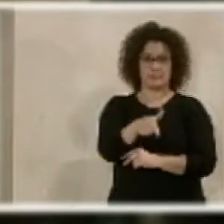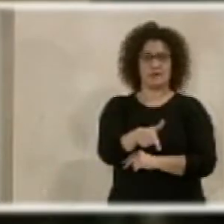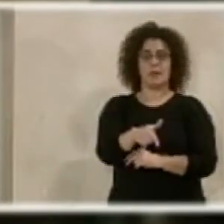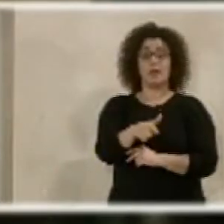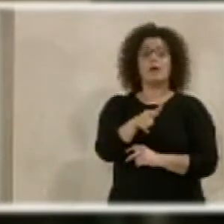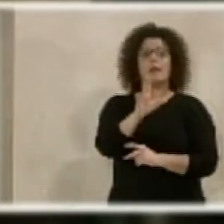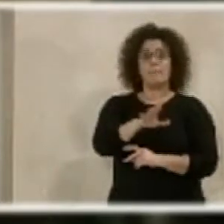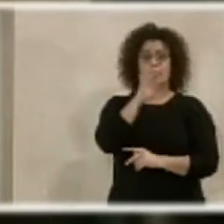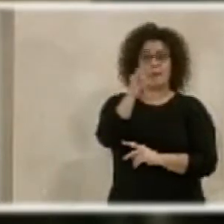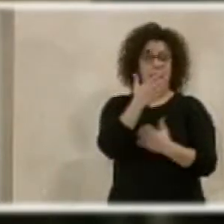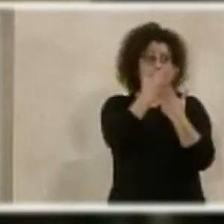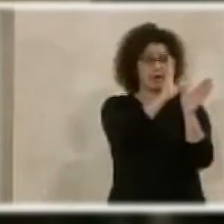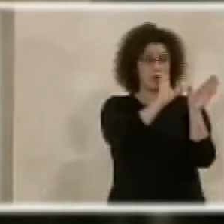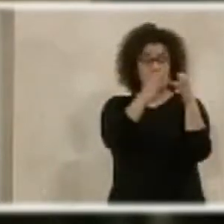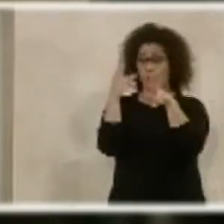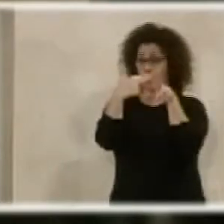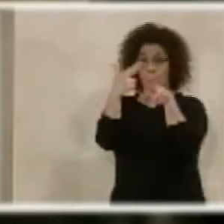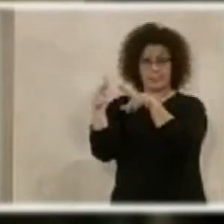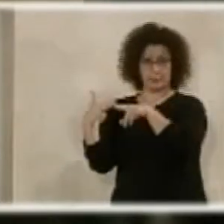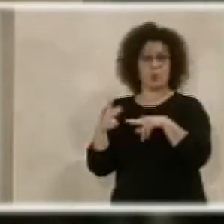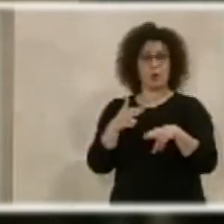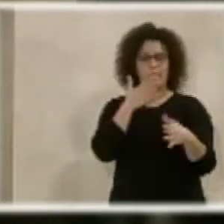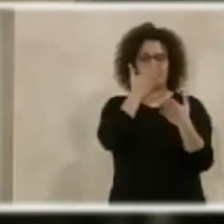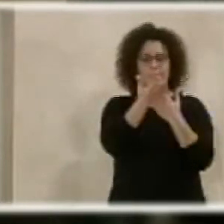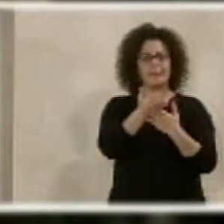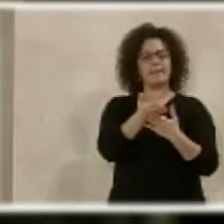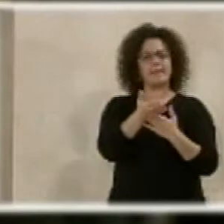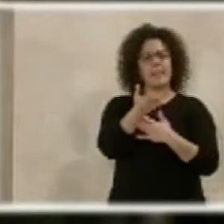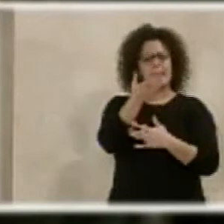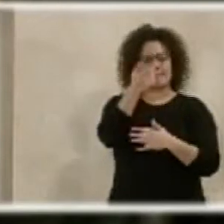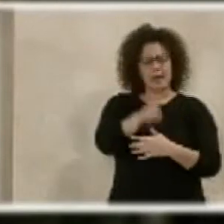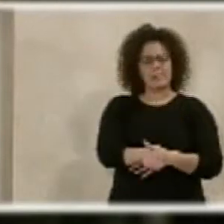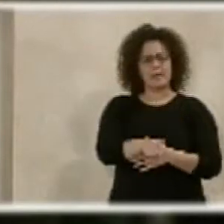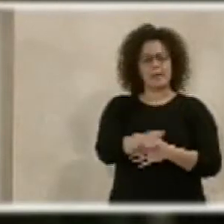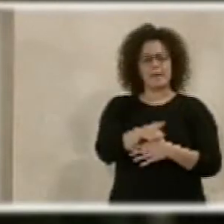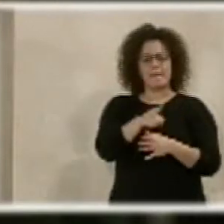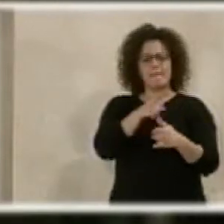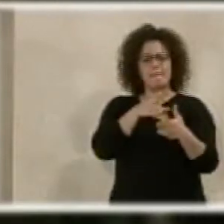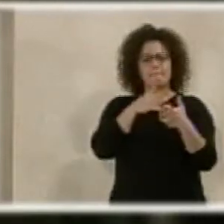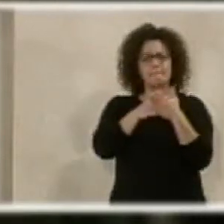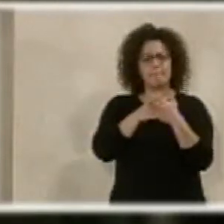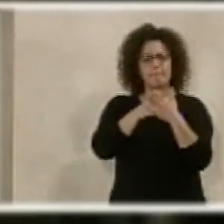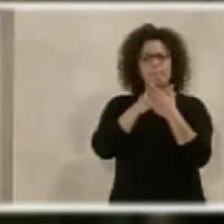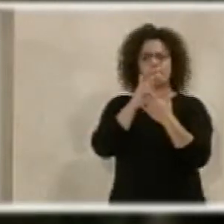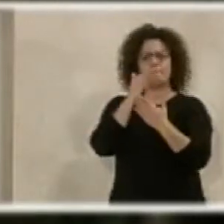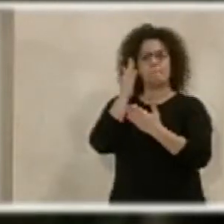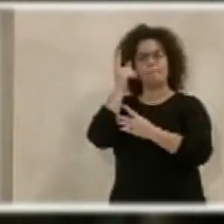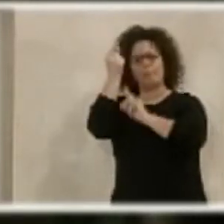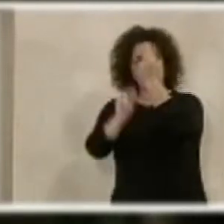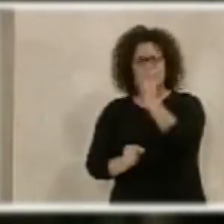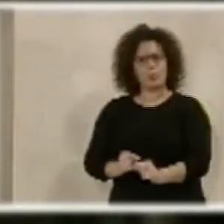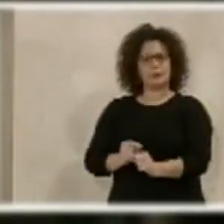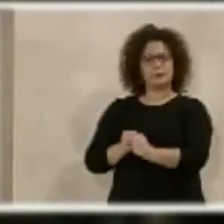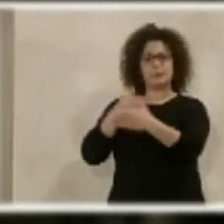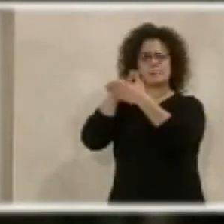pero también le pediría al resto de grupos políticos que no fueran un freno para apoyar los presupuestos, porque